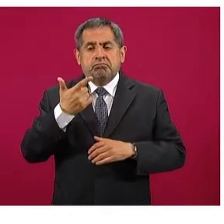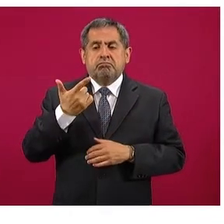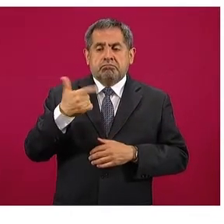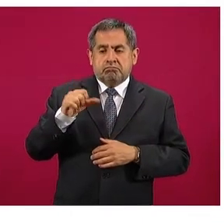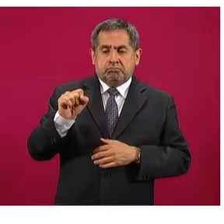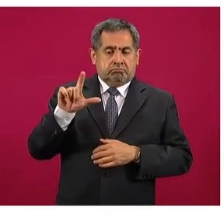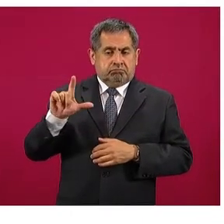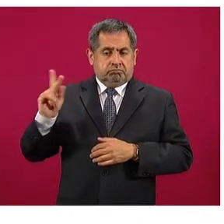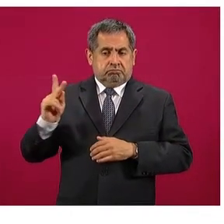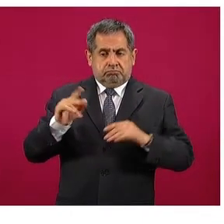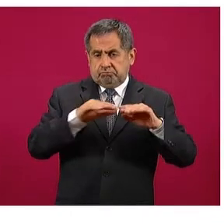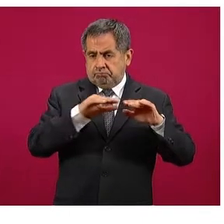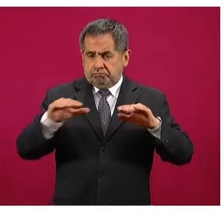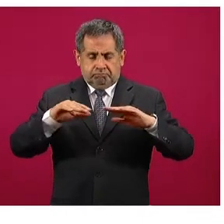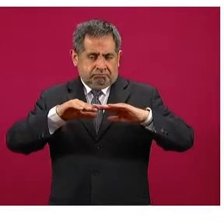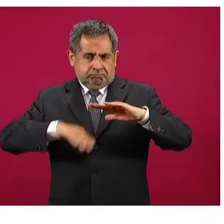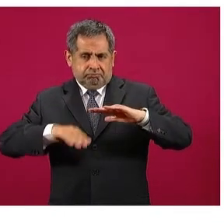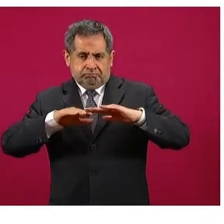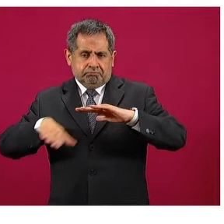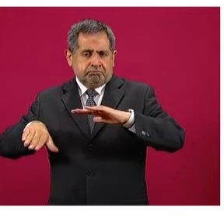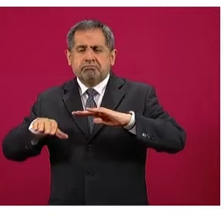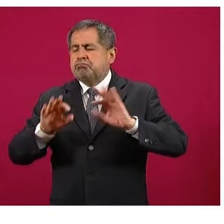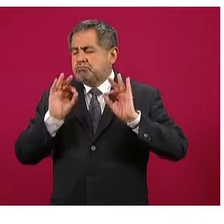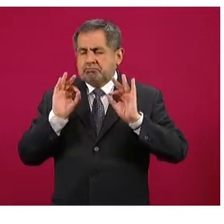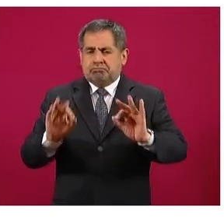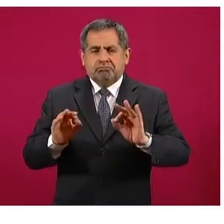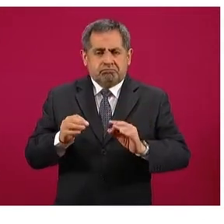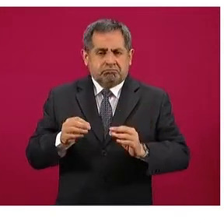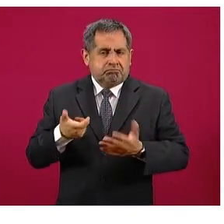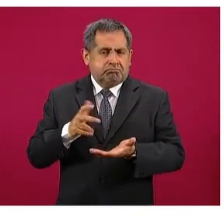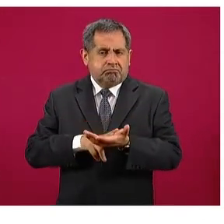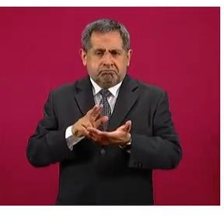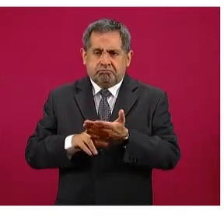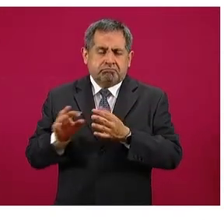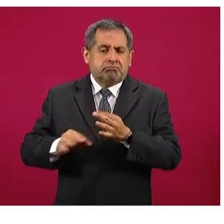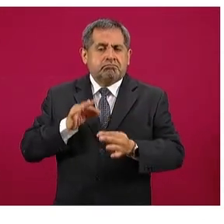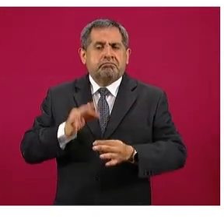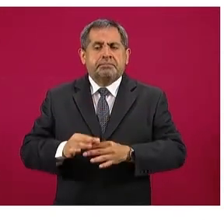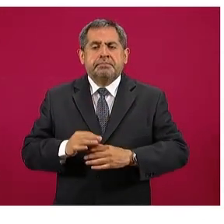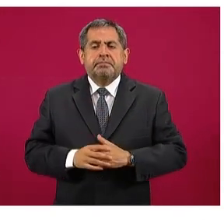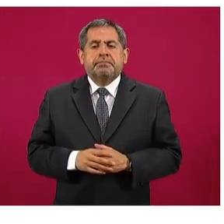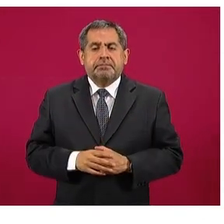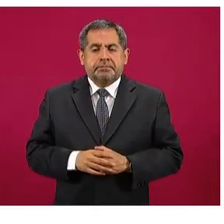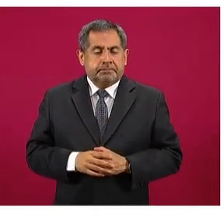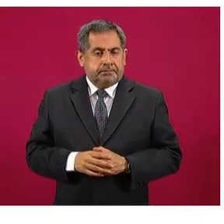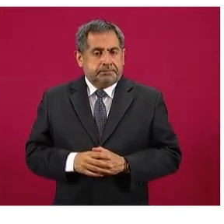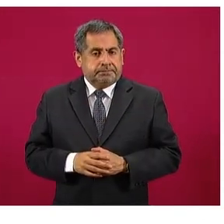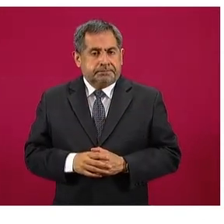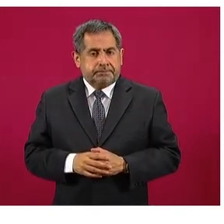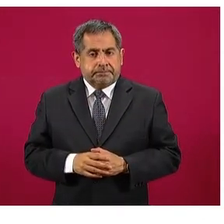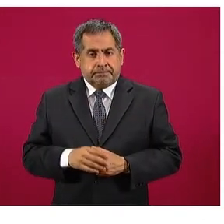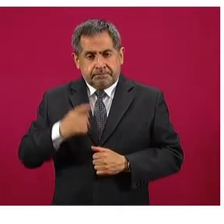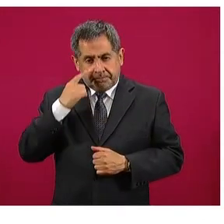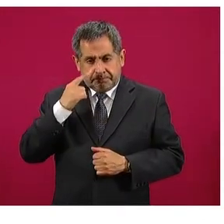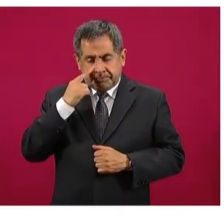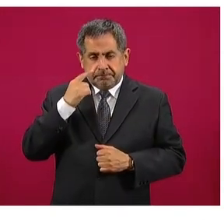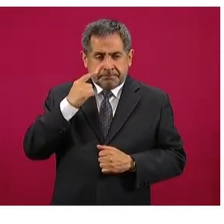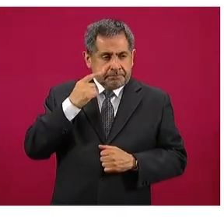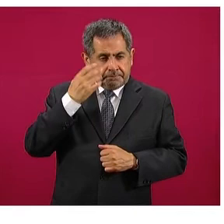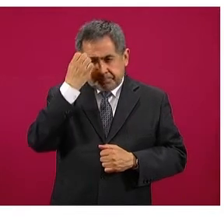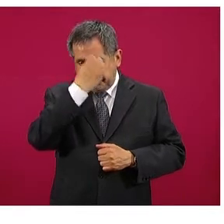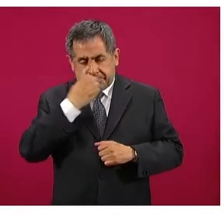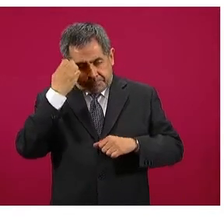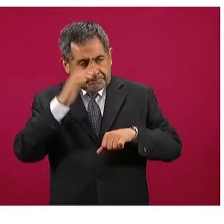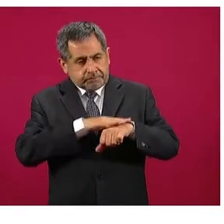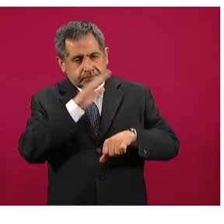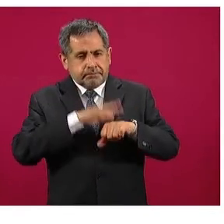LP por abajo del índice inflacionario en promedio para este año. En verificación de gas